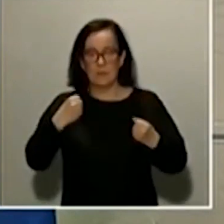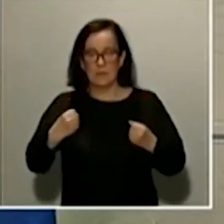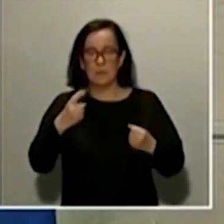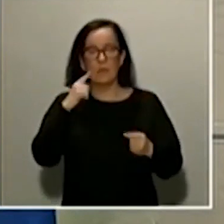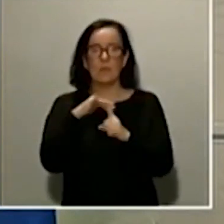abastecimiento.